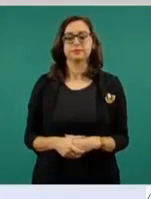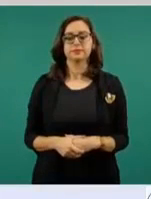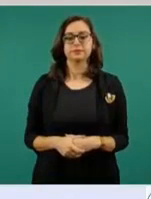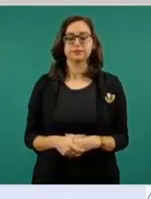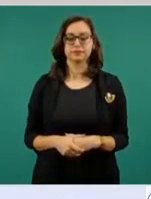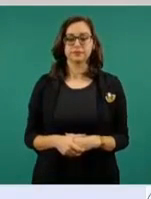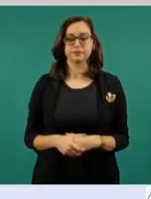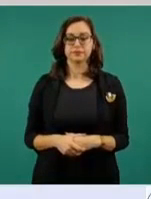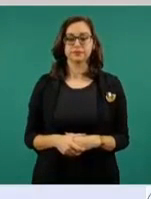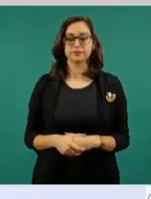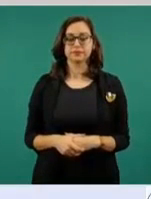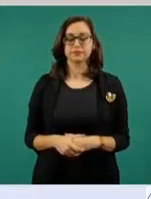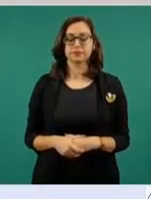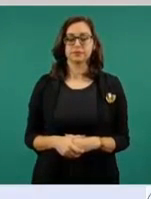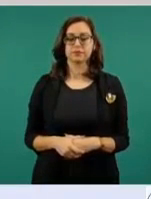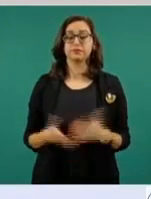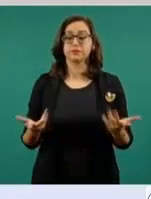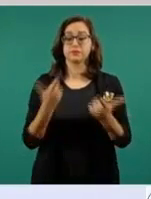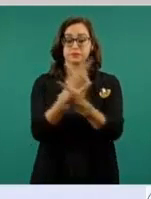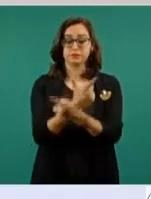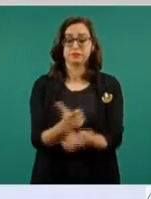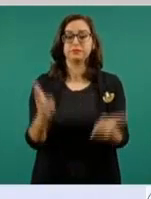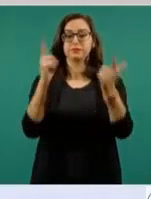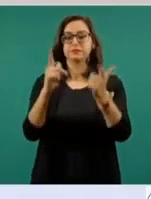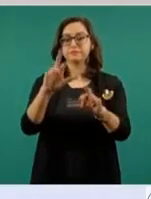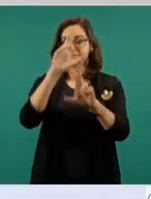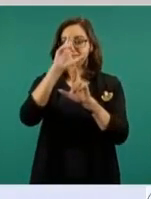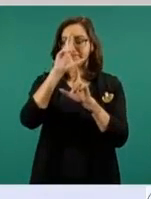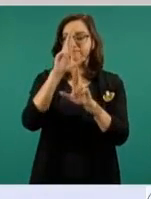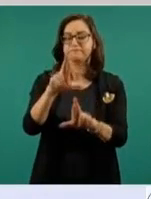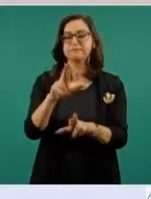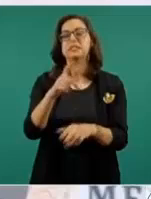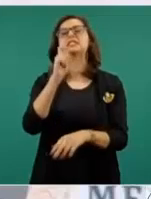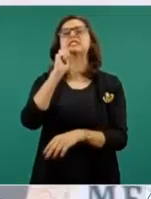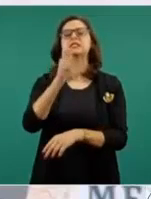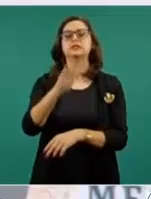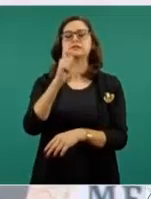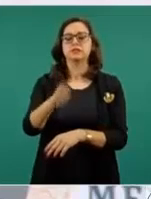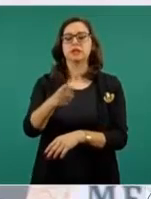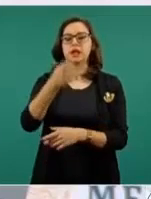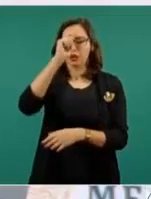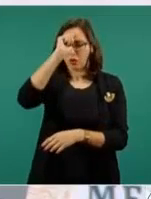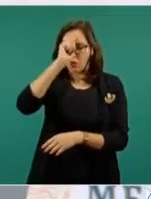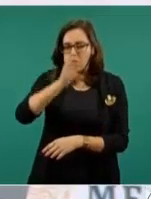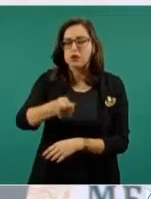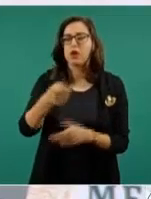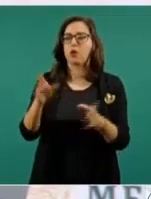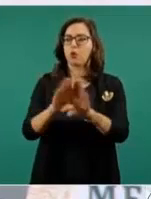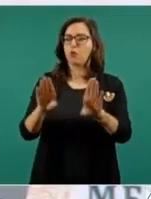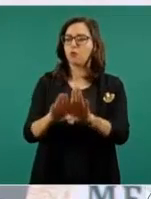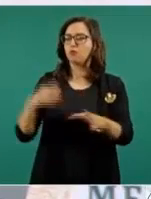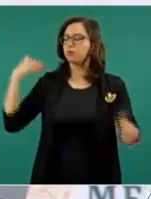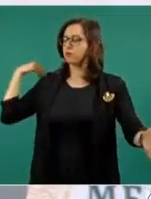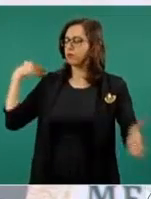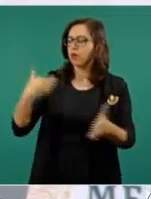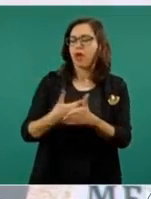Honrar la libertad es reconocer el esfuerzo y sacrificio de quienes a lo largo de la historia